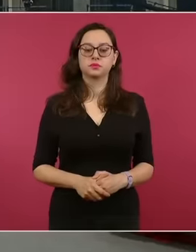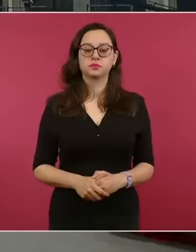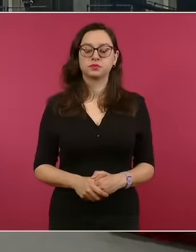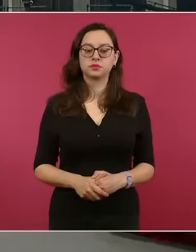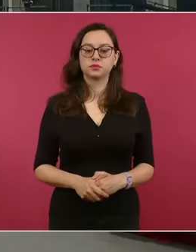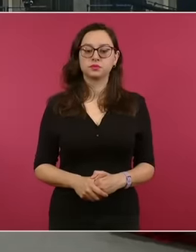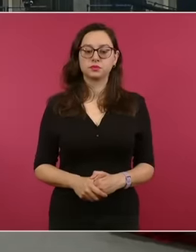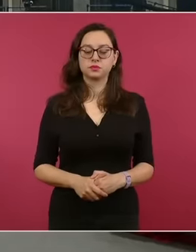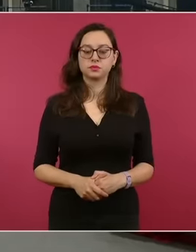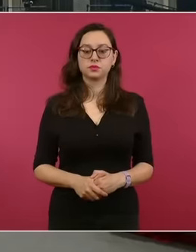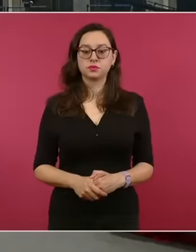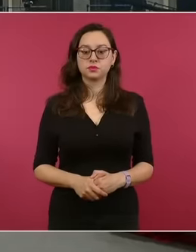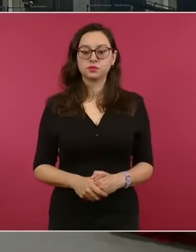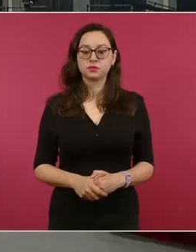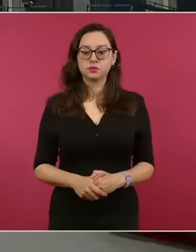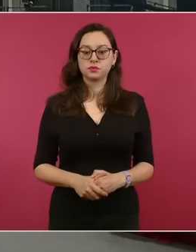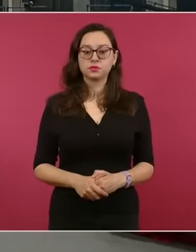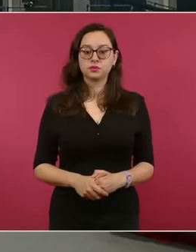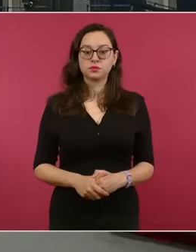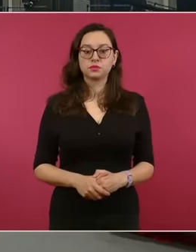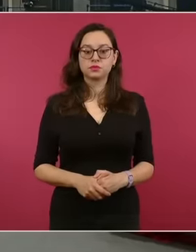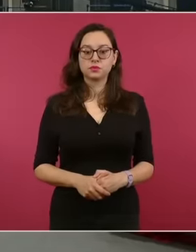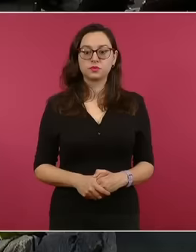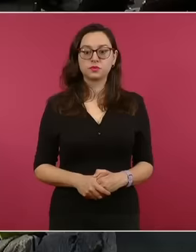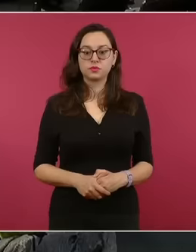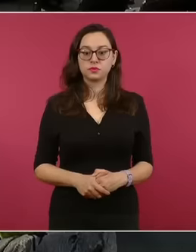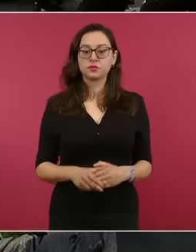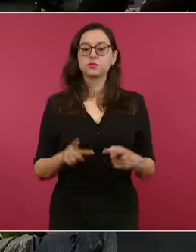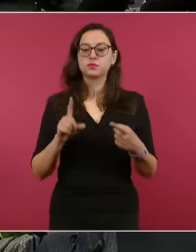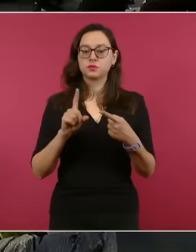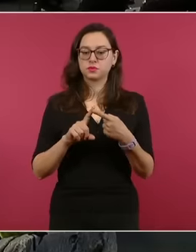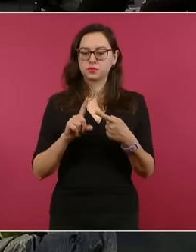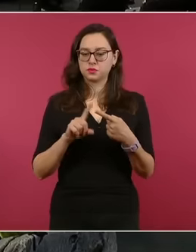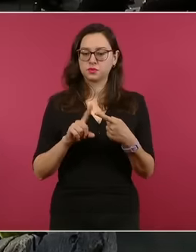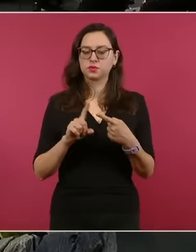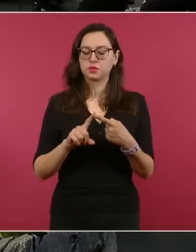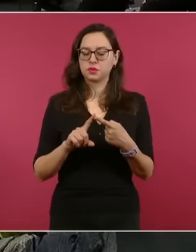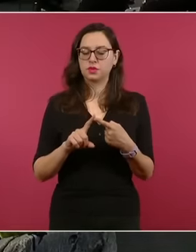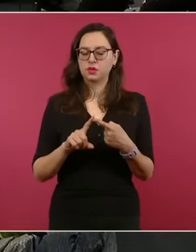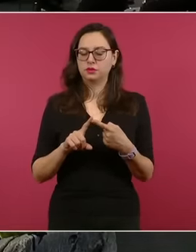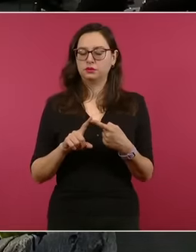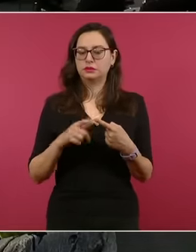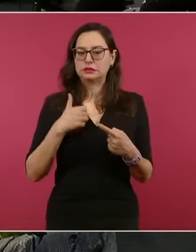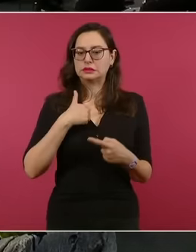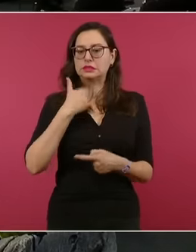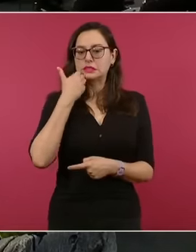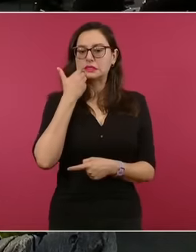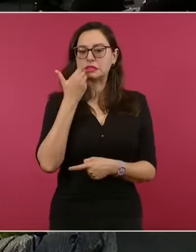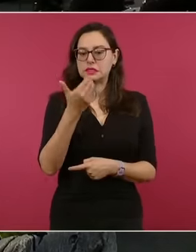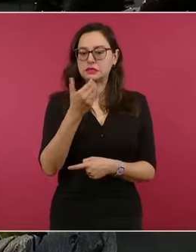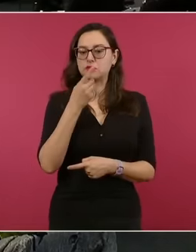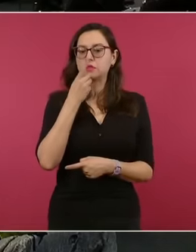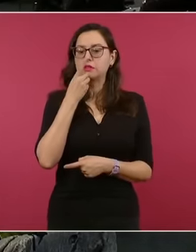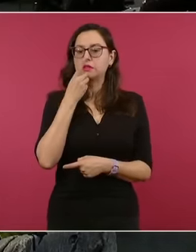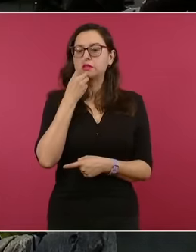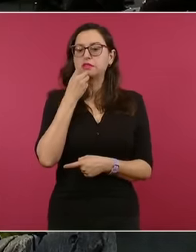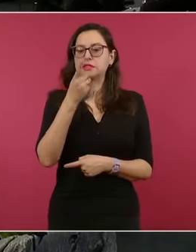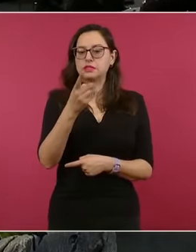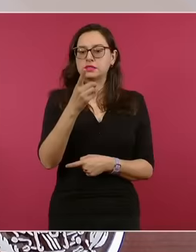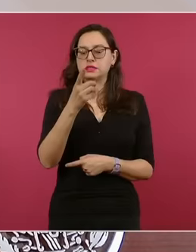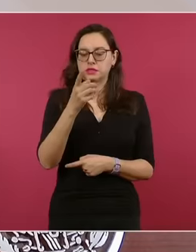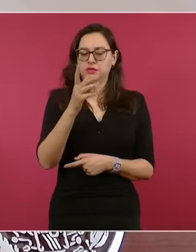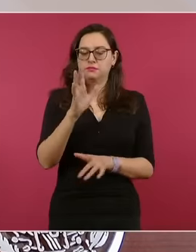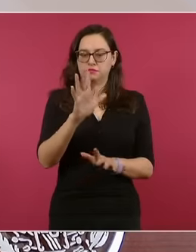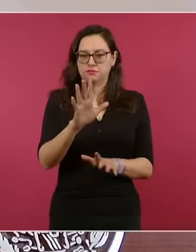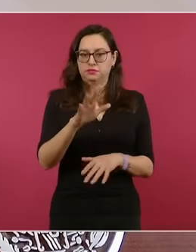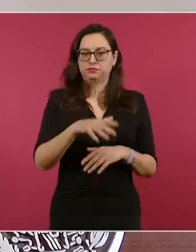Primero me quería referir a la pregunta anterior en relación a que, como bien nos ha indicado el señor presidente, nuestra demanda es contra el Estado